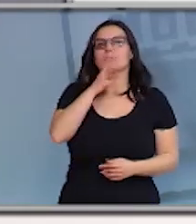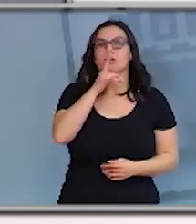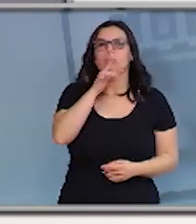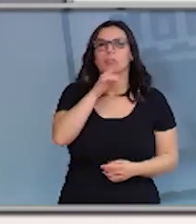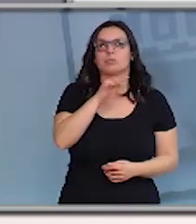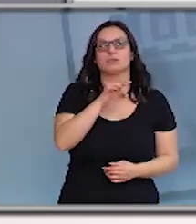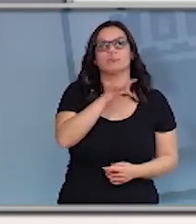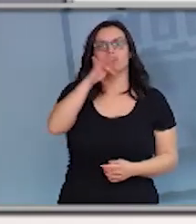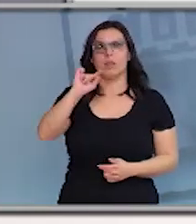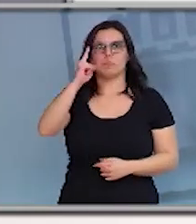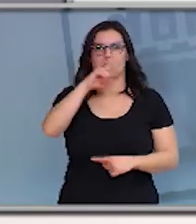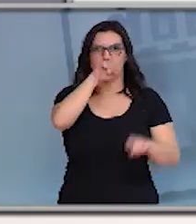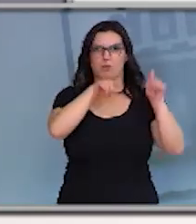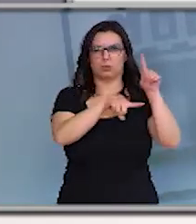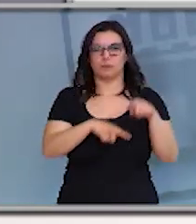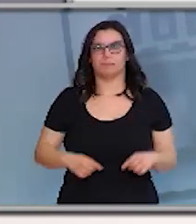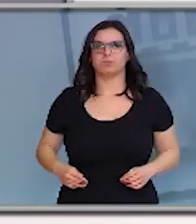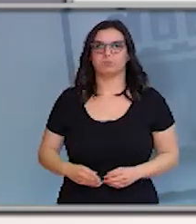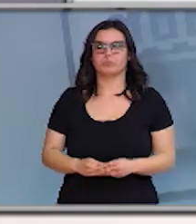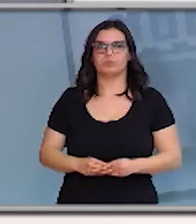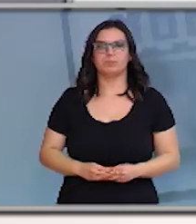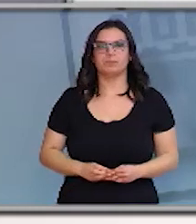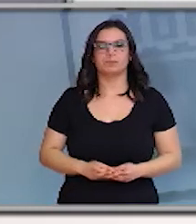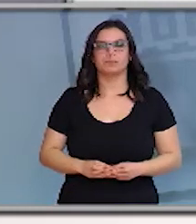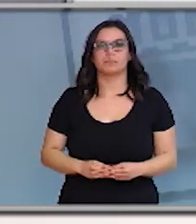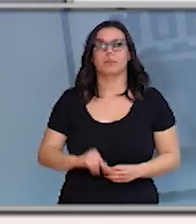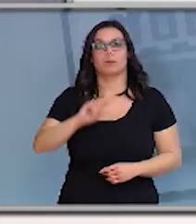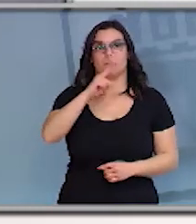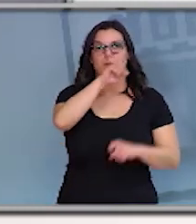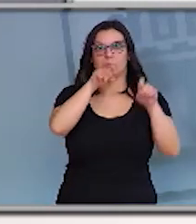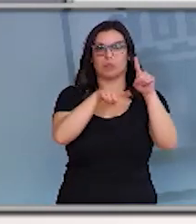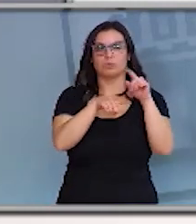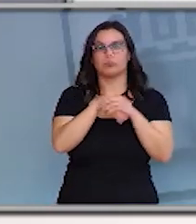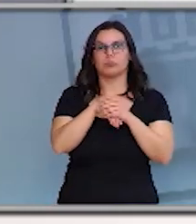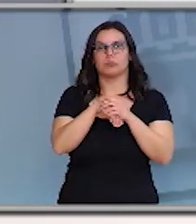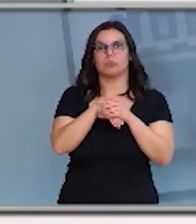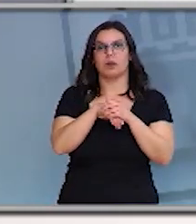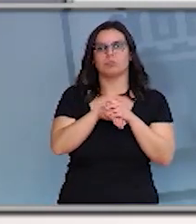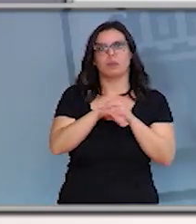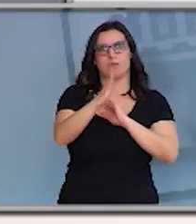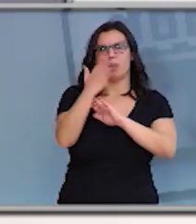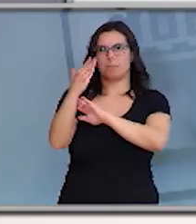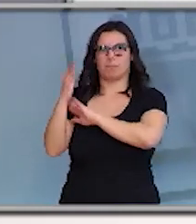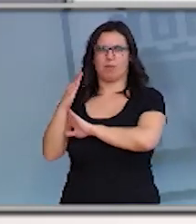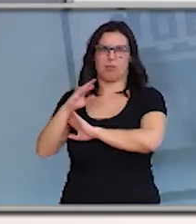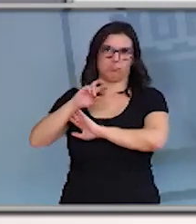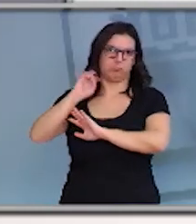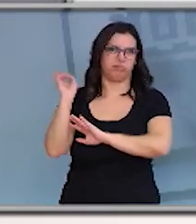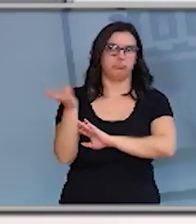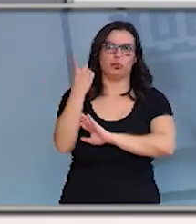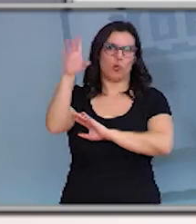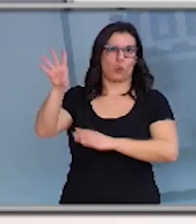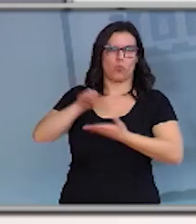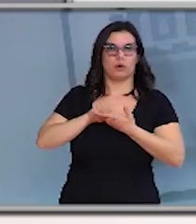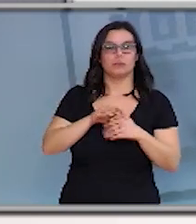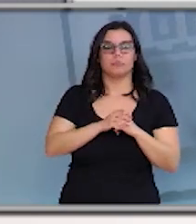a la primera de las preguntas. La primera de las preguntas es agrupada porque la plantean varios medios y es que